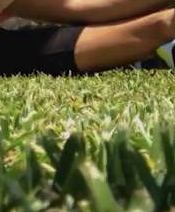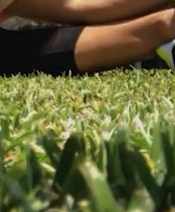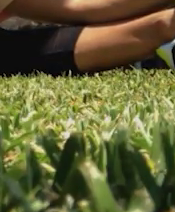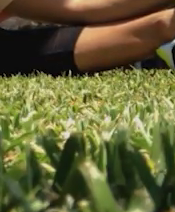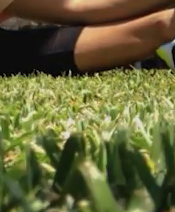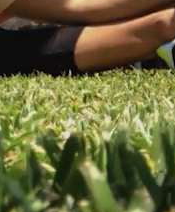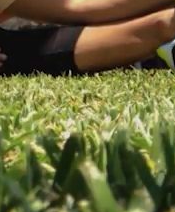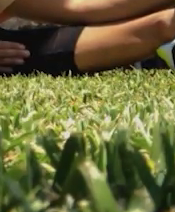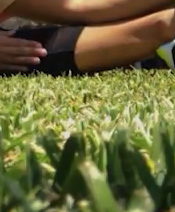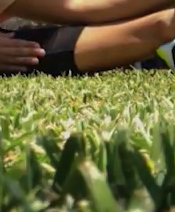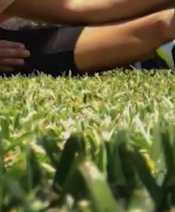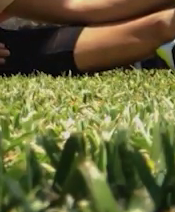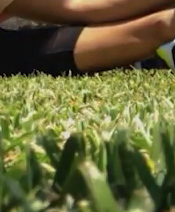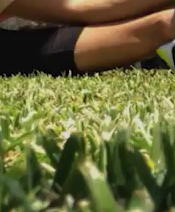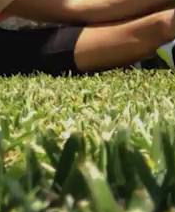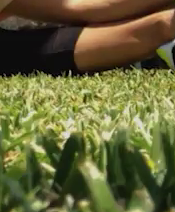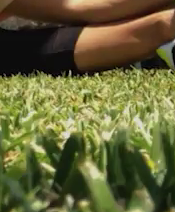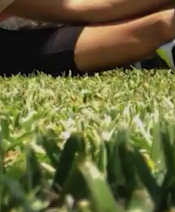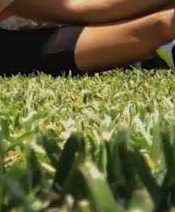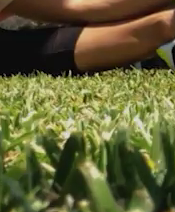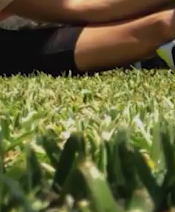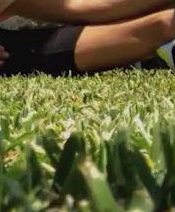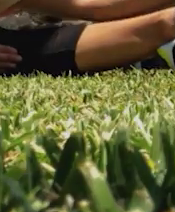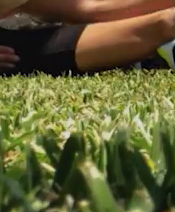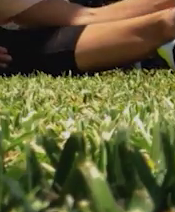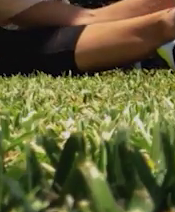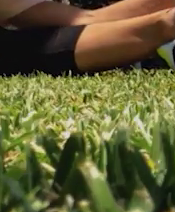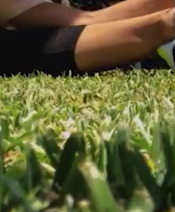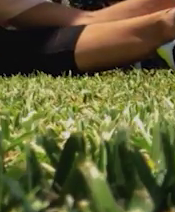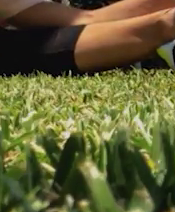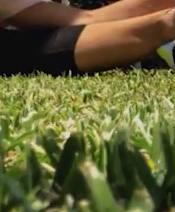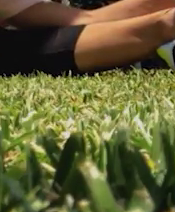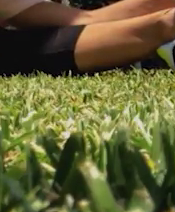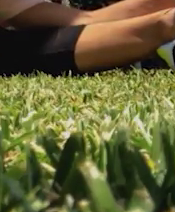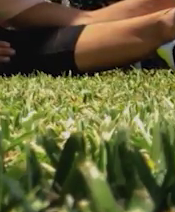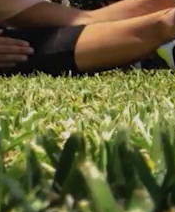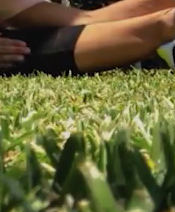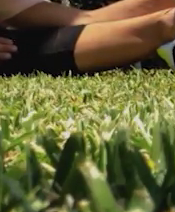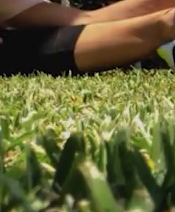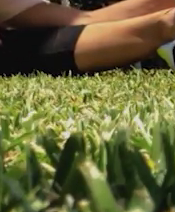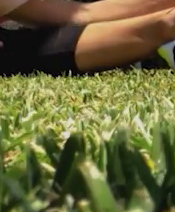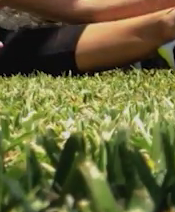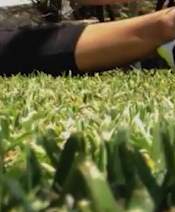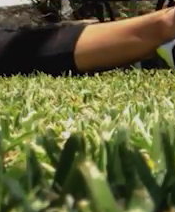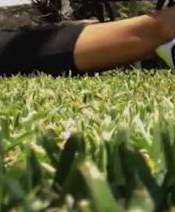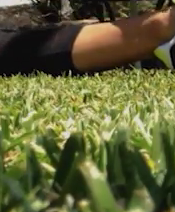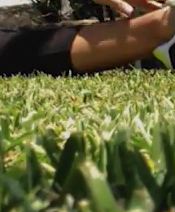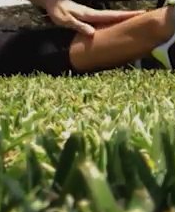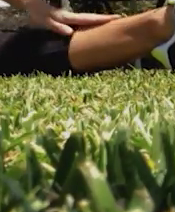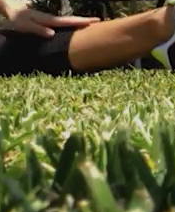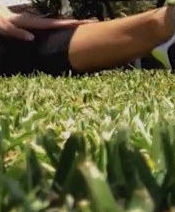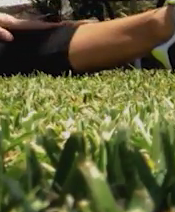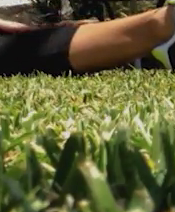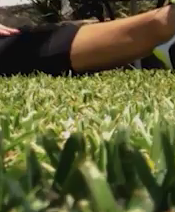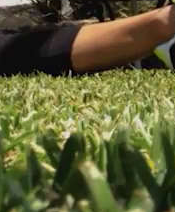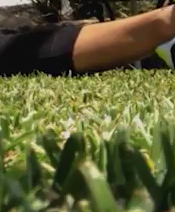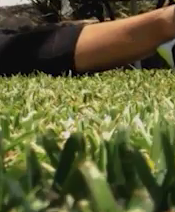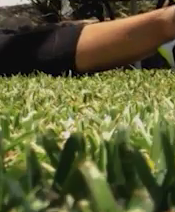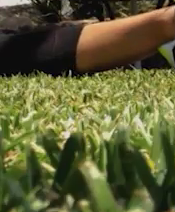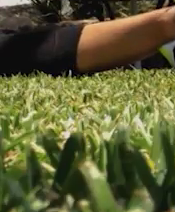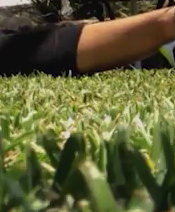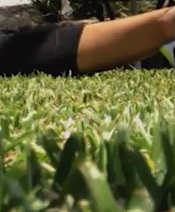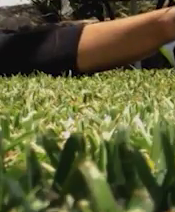duele un poquito del estiramiento. Pero cuando se levanten se van a sentir súper bien. Vamos hacia el otro lado.